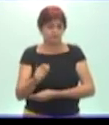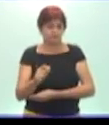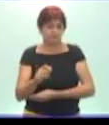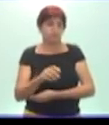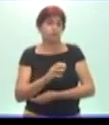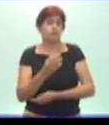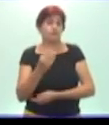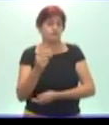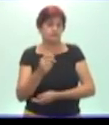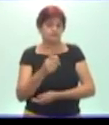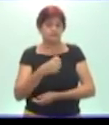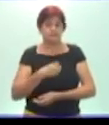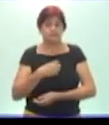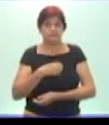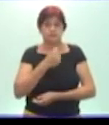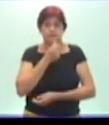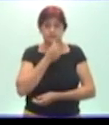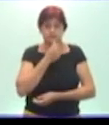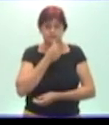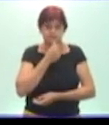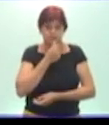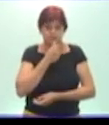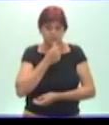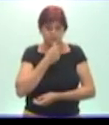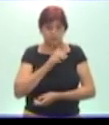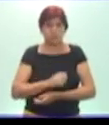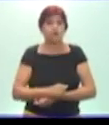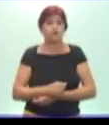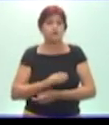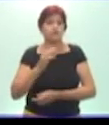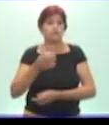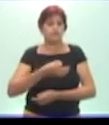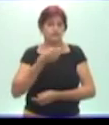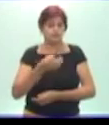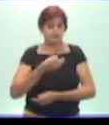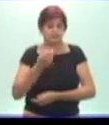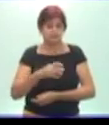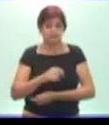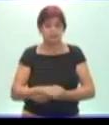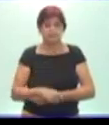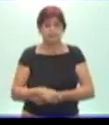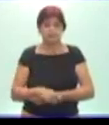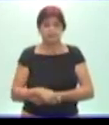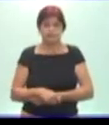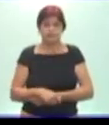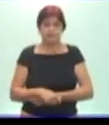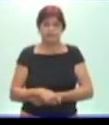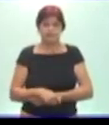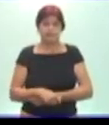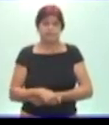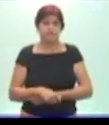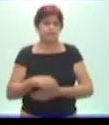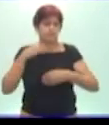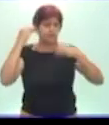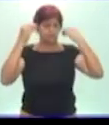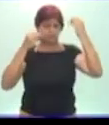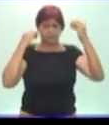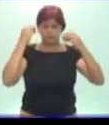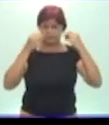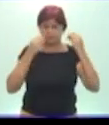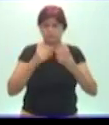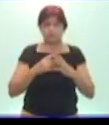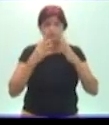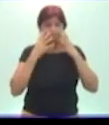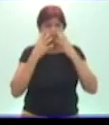duda acérquese a la escuela y traten de continuar con ellos todas las preocupaciones importante